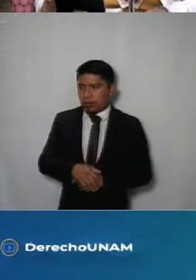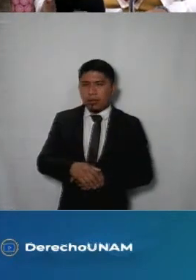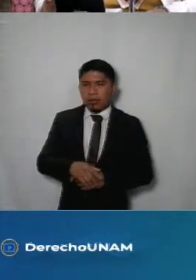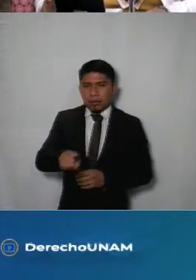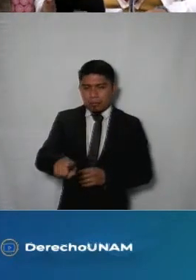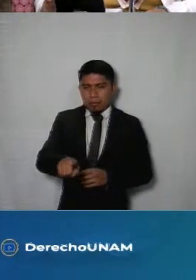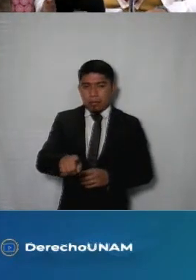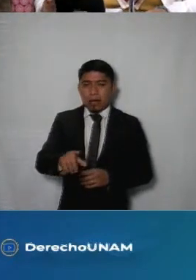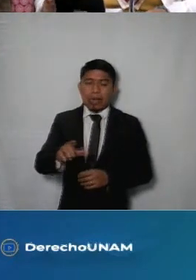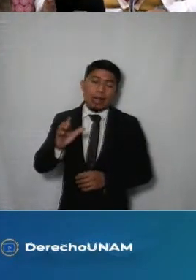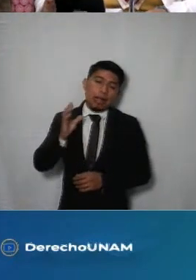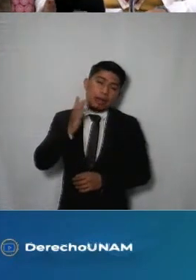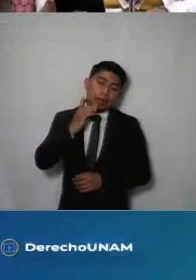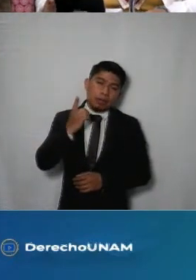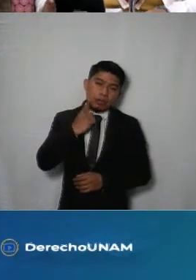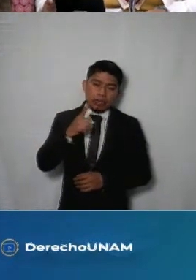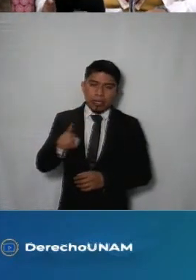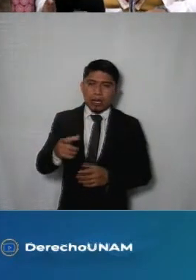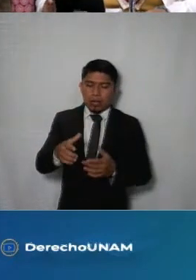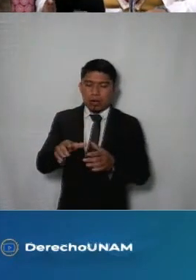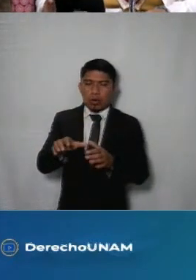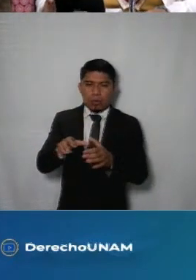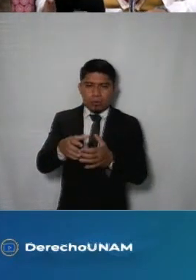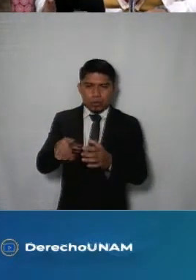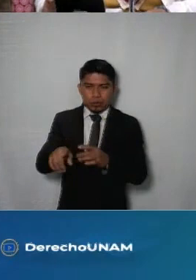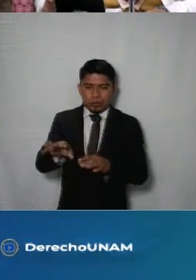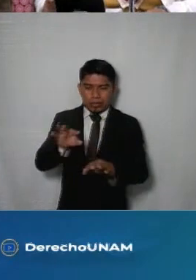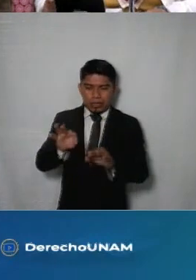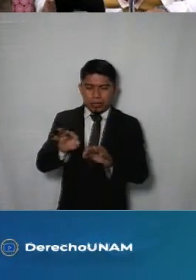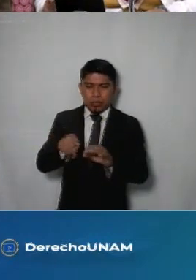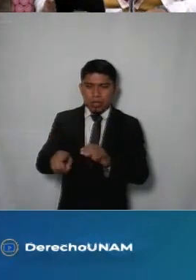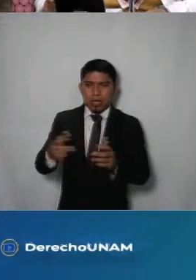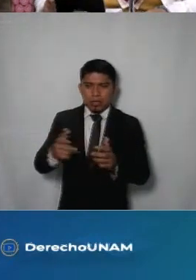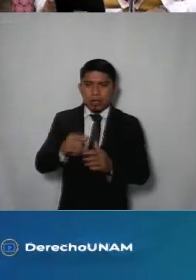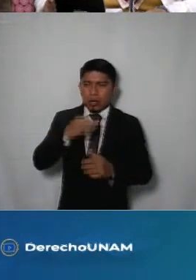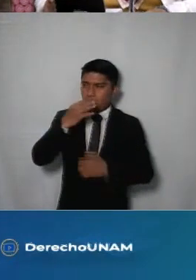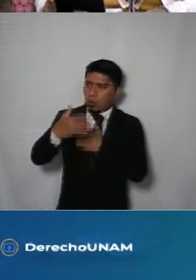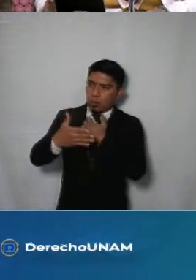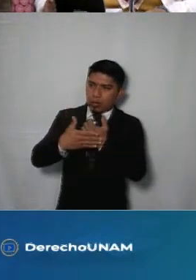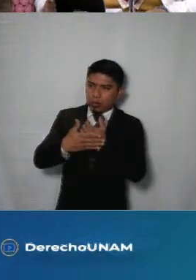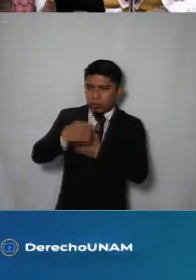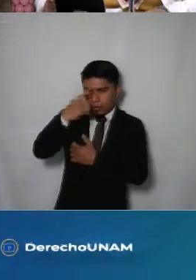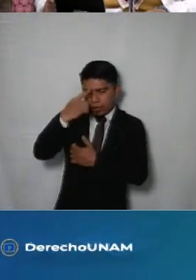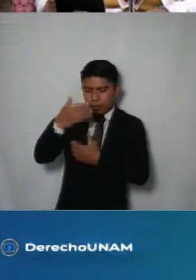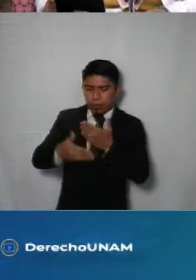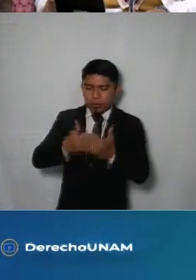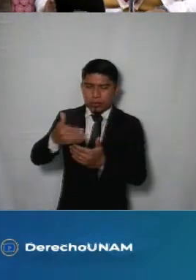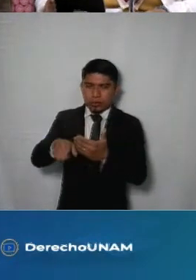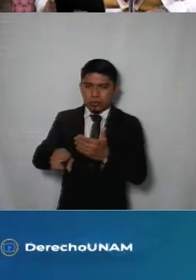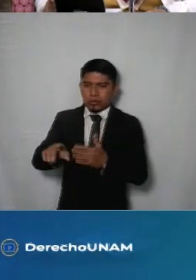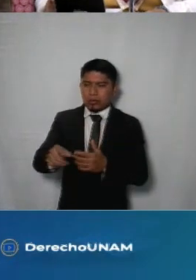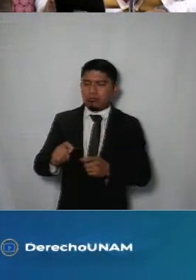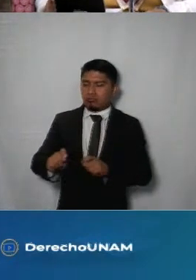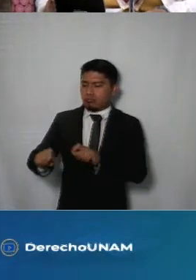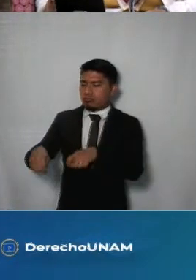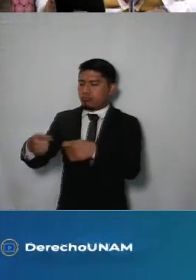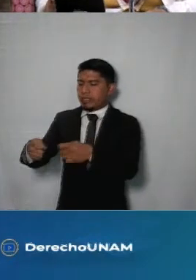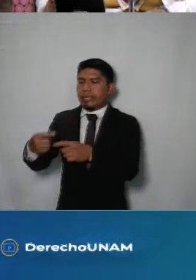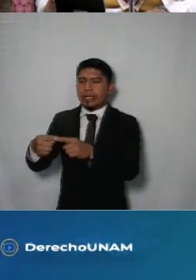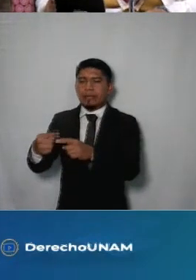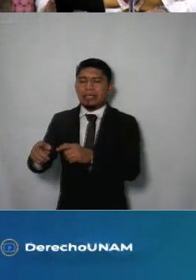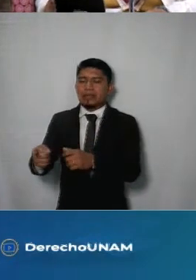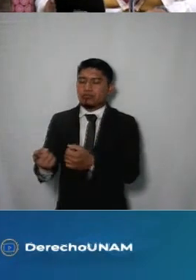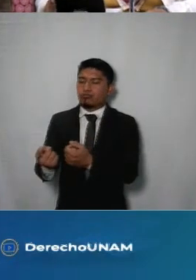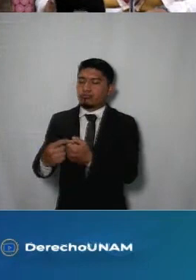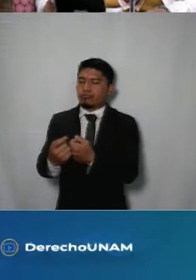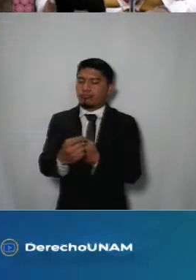mandata al Congreso conformar la Comisión de Selección y emitir convocatorias para el proceso de designación del Comité de